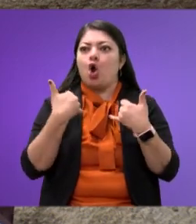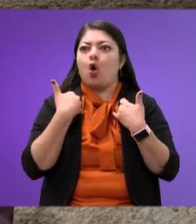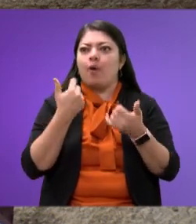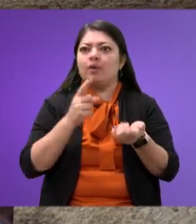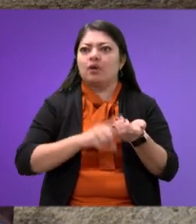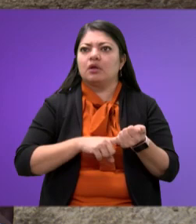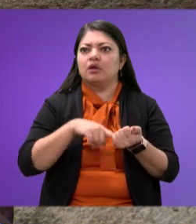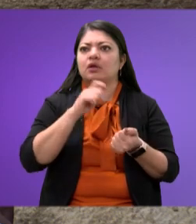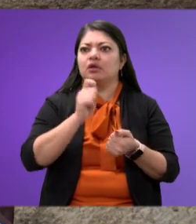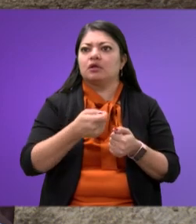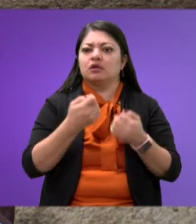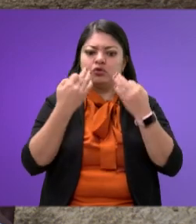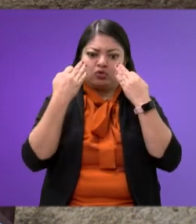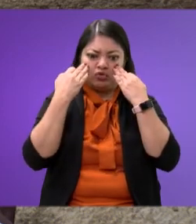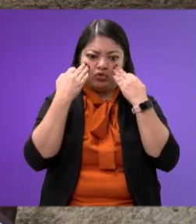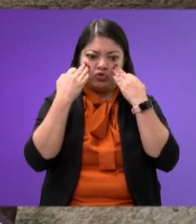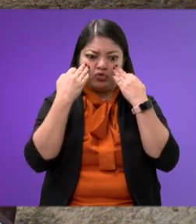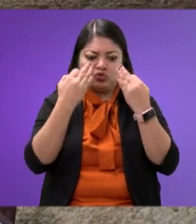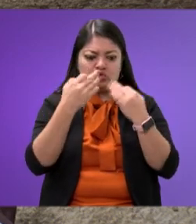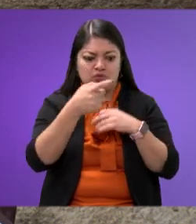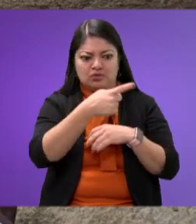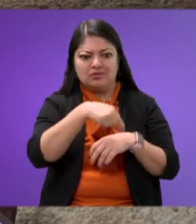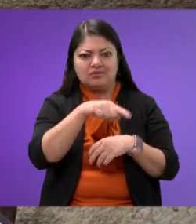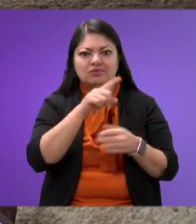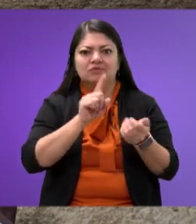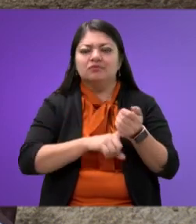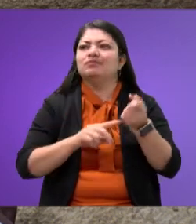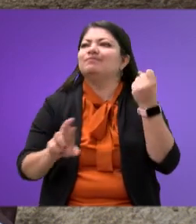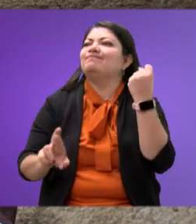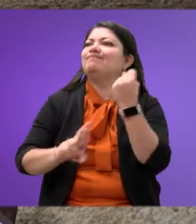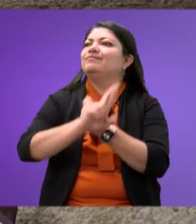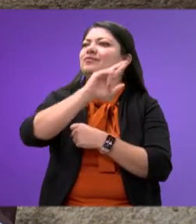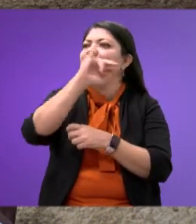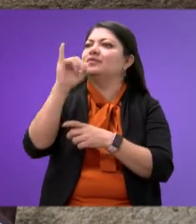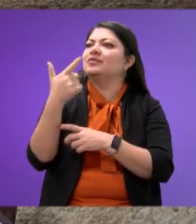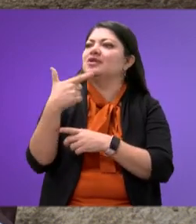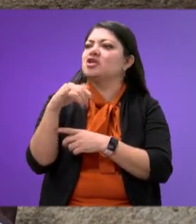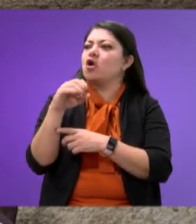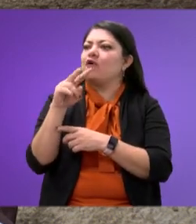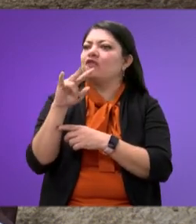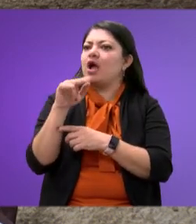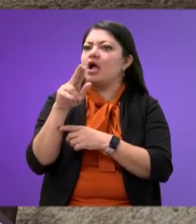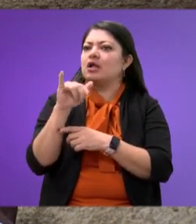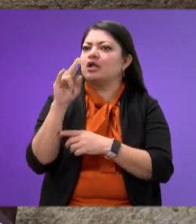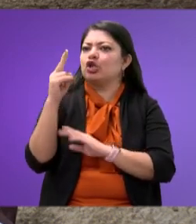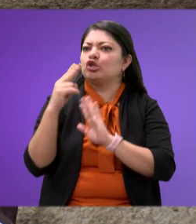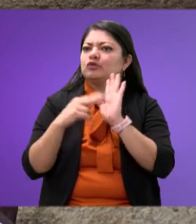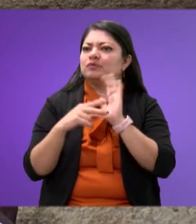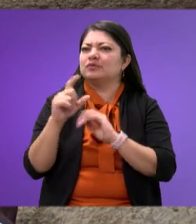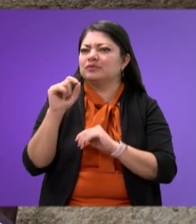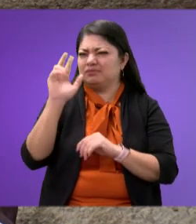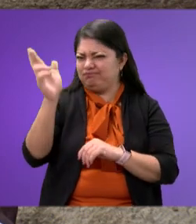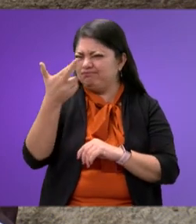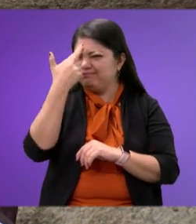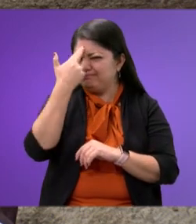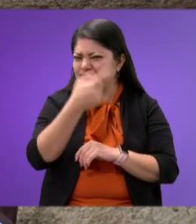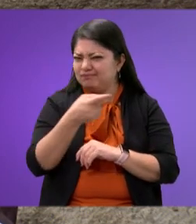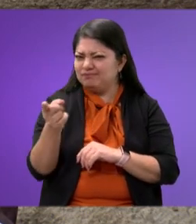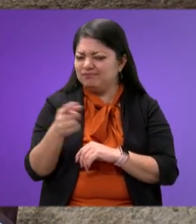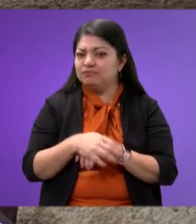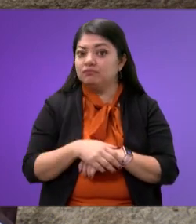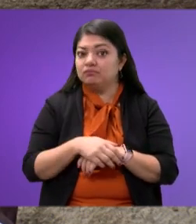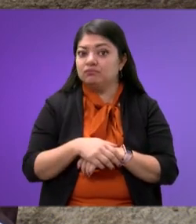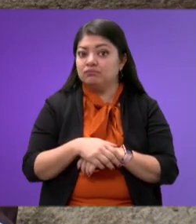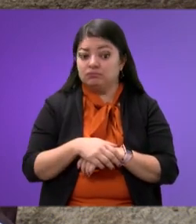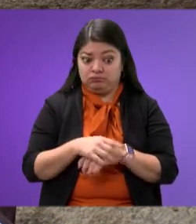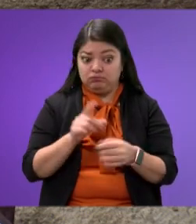manifestaban por la muerte de Giovanni en junio de 2020? ¿Se acuerdan? Se